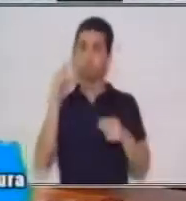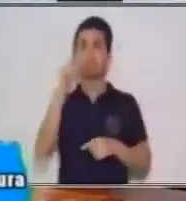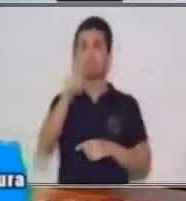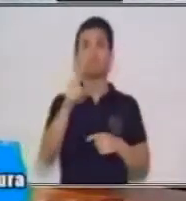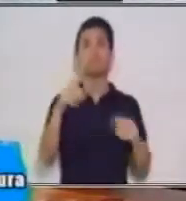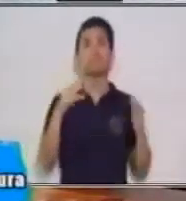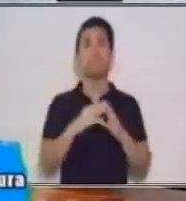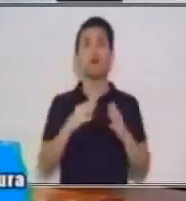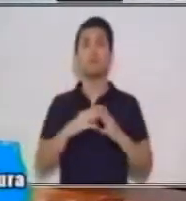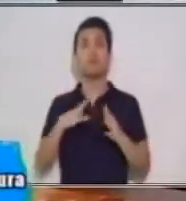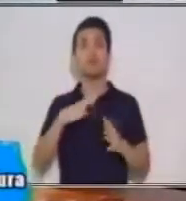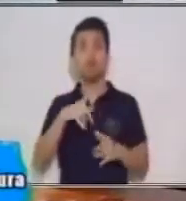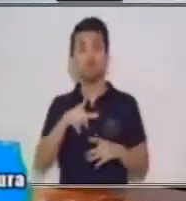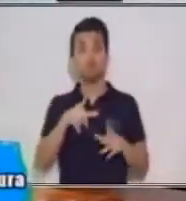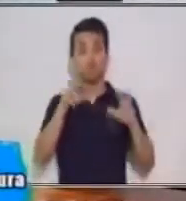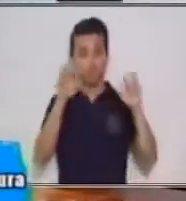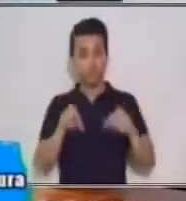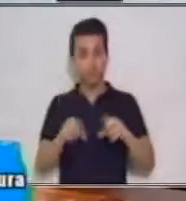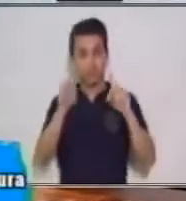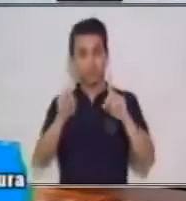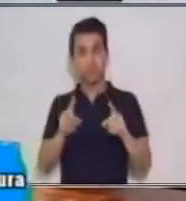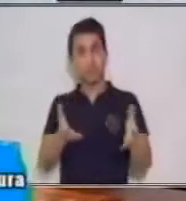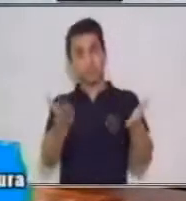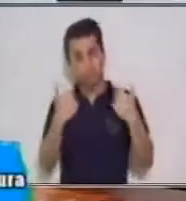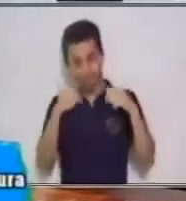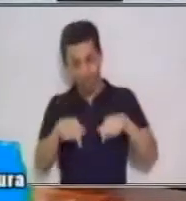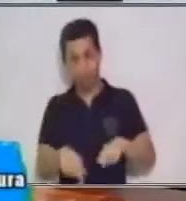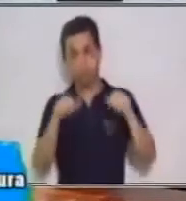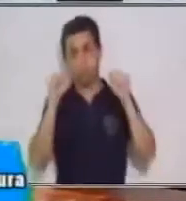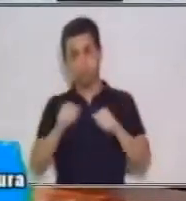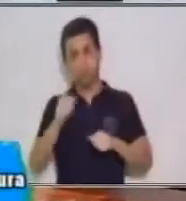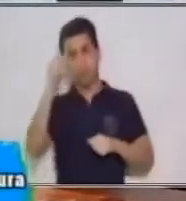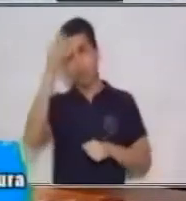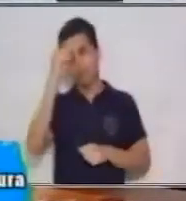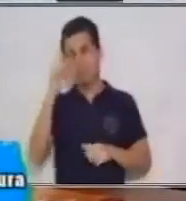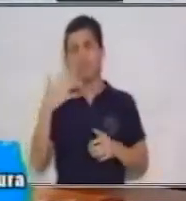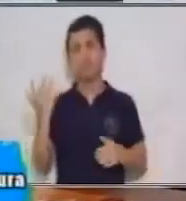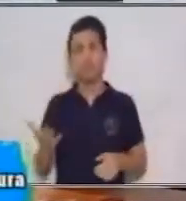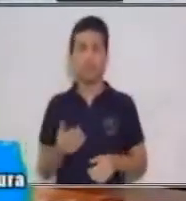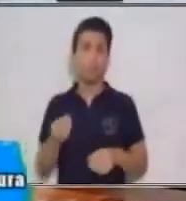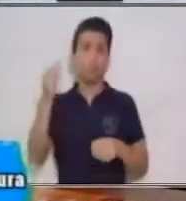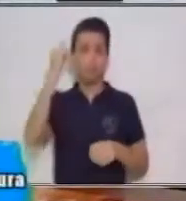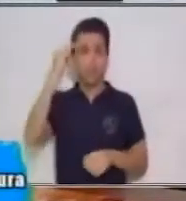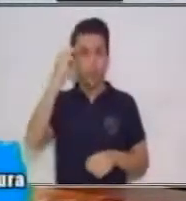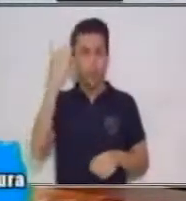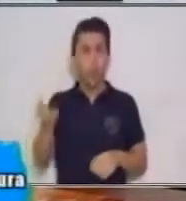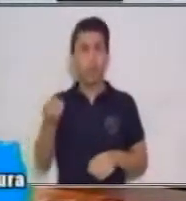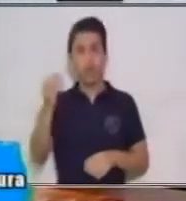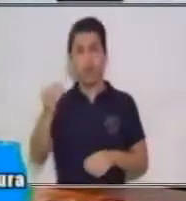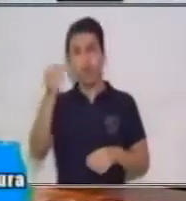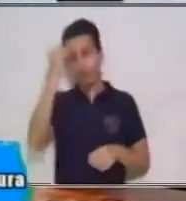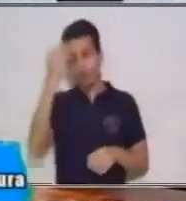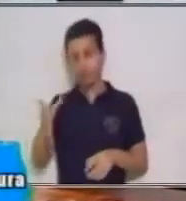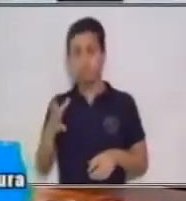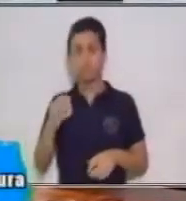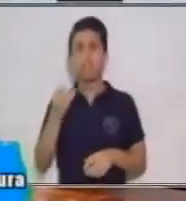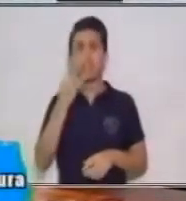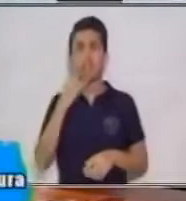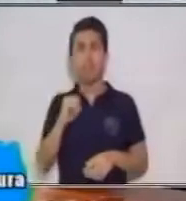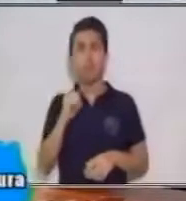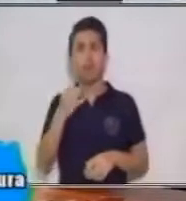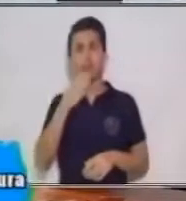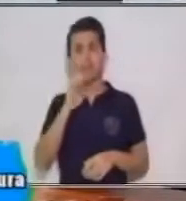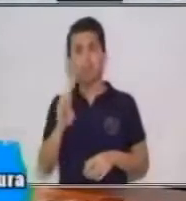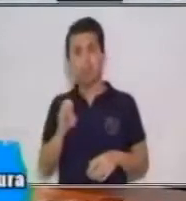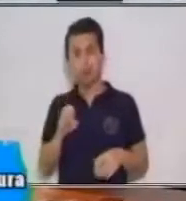estos temas le ayudarán a ejercitar habilidades como la memoria, habilidad lingüística, concentración y